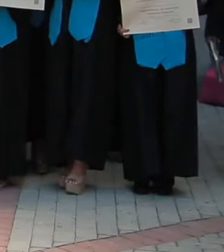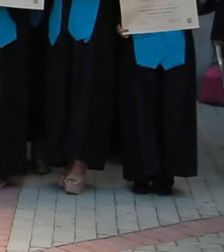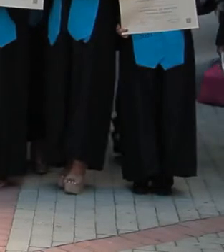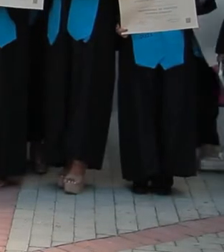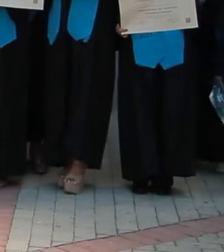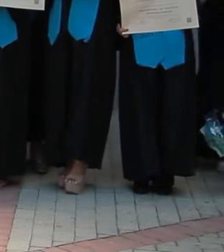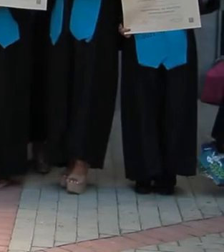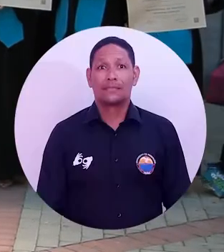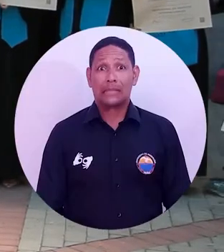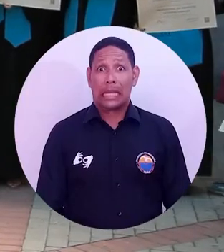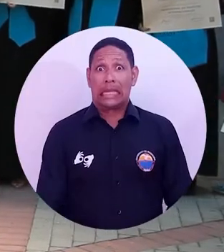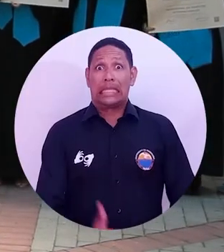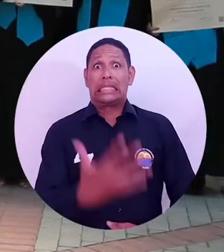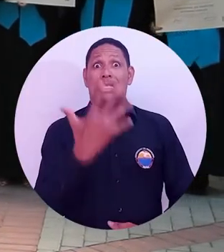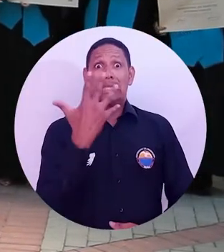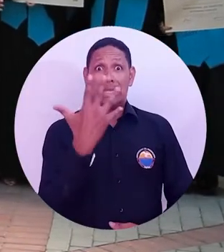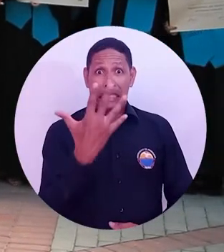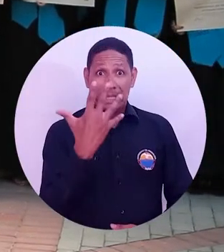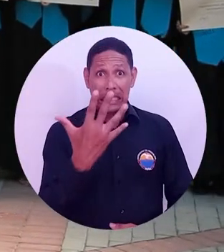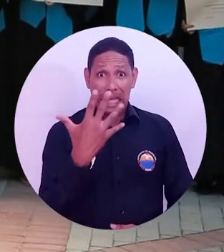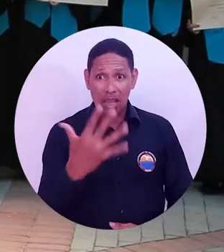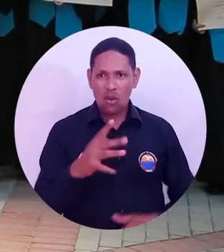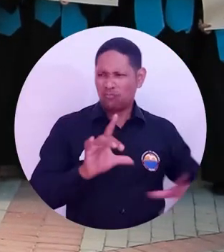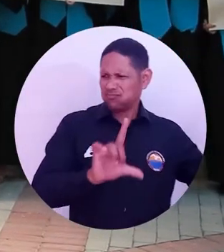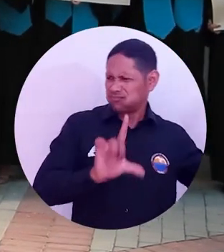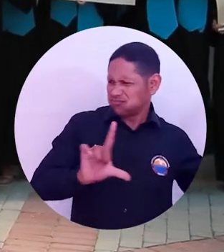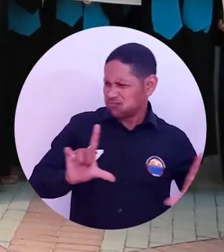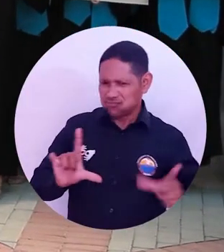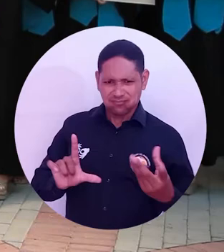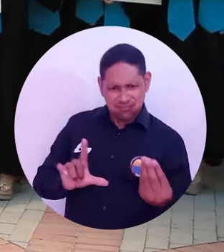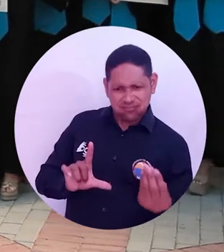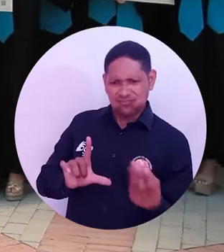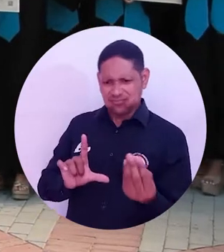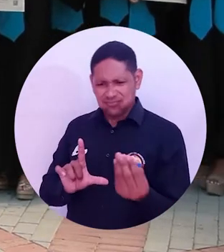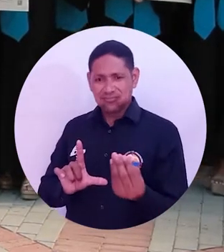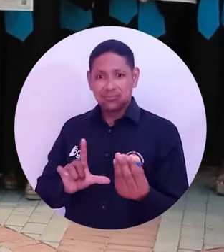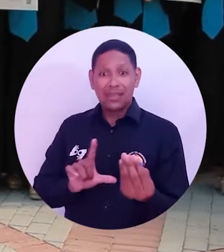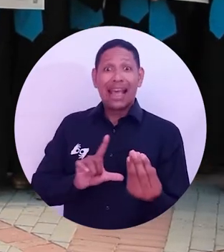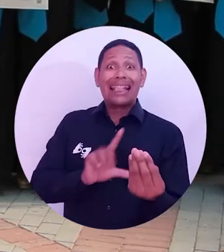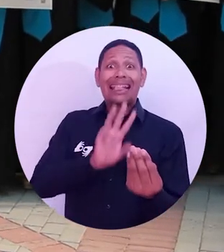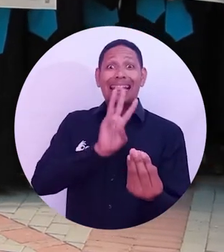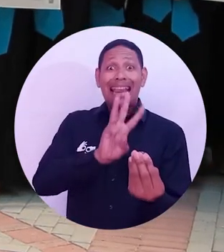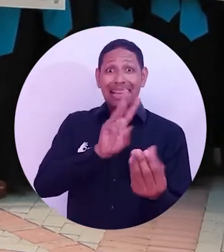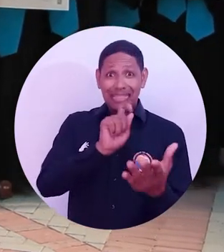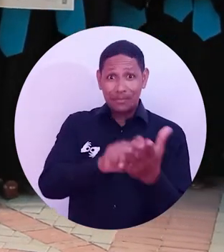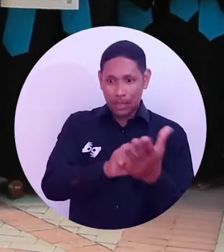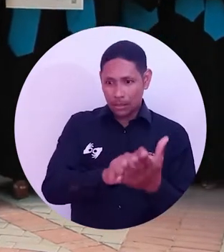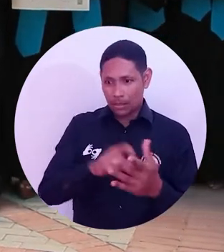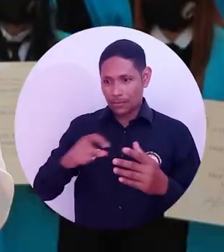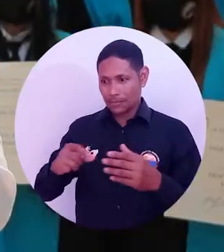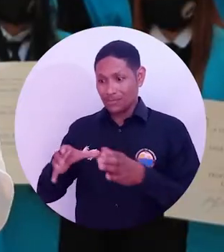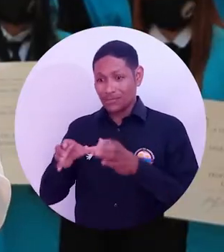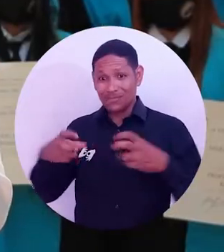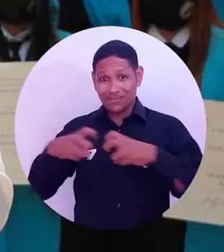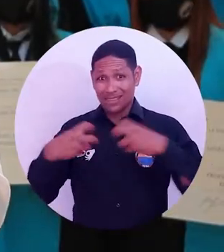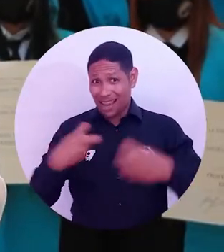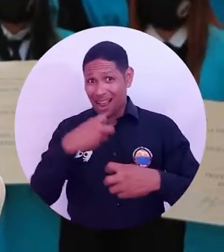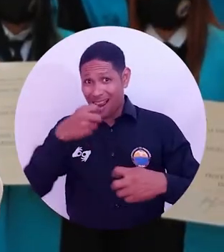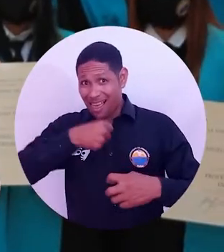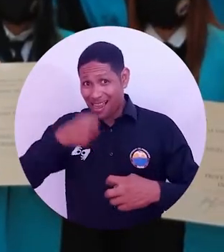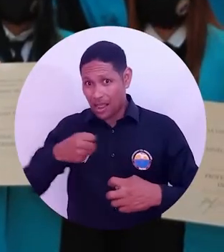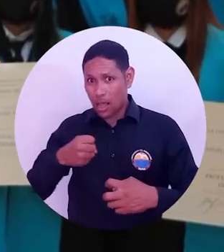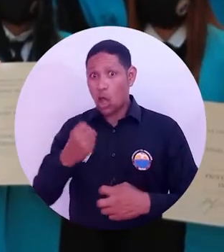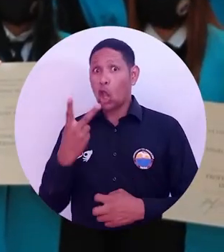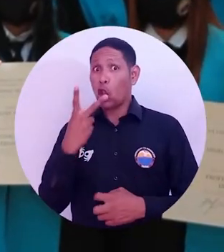Un total de cinco ceremonias, tres en la plazoleta del edificio de Aulas Mar Caribe y dos en el Hemiciclo Helado de Leche. Fue la manera